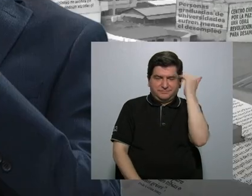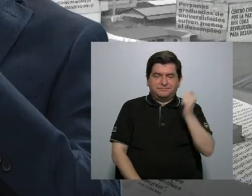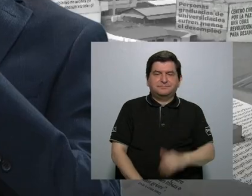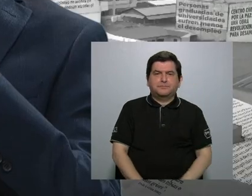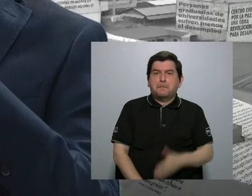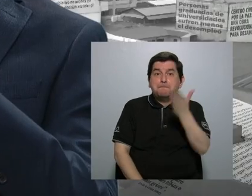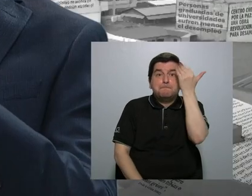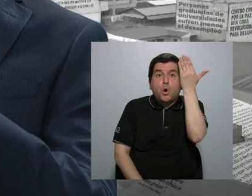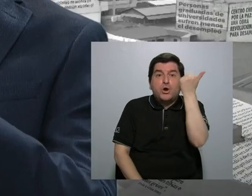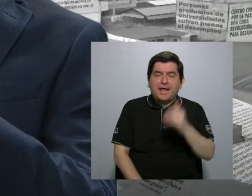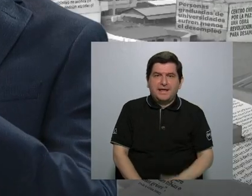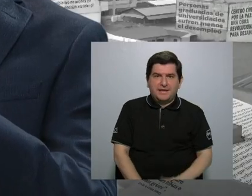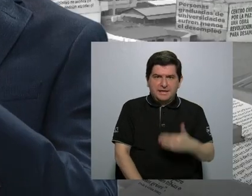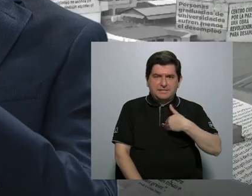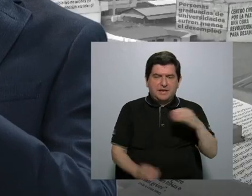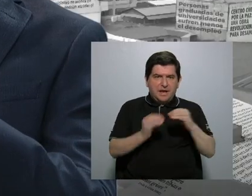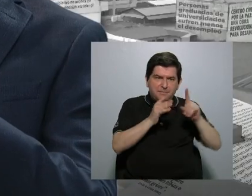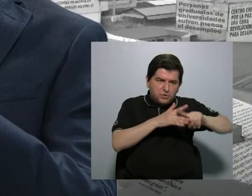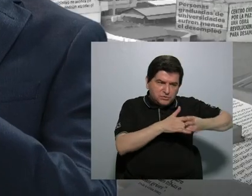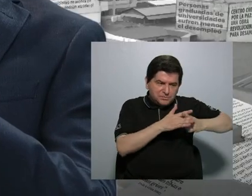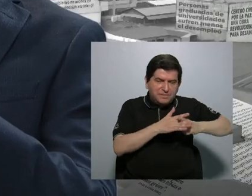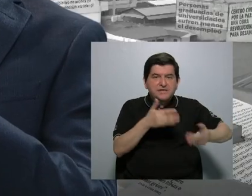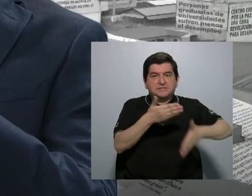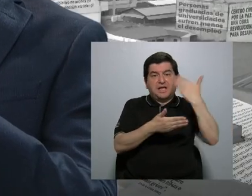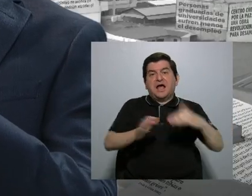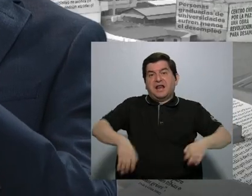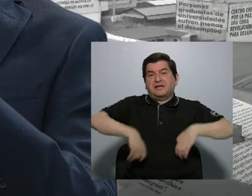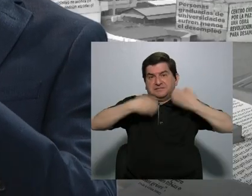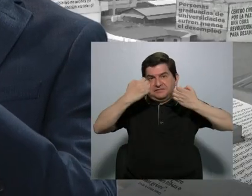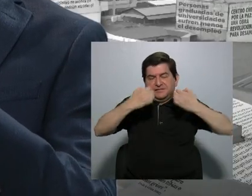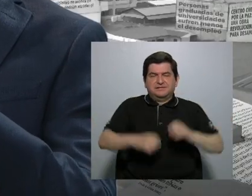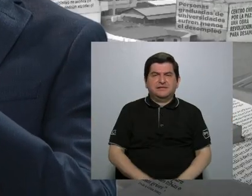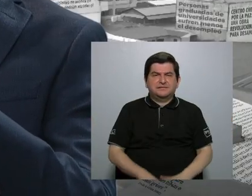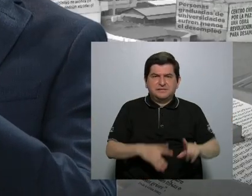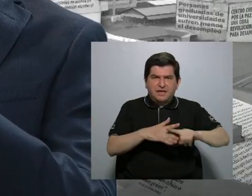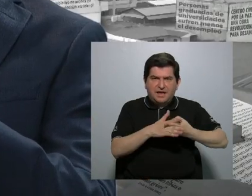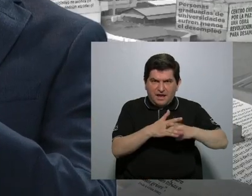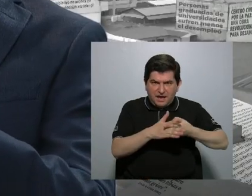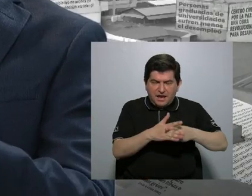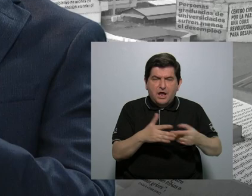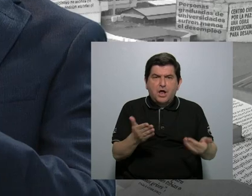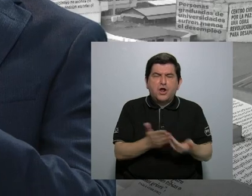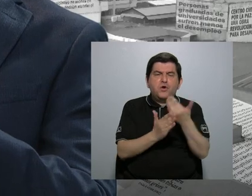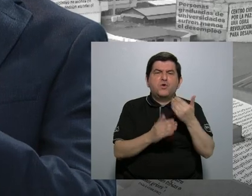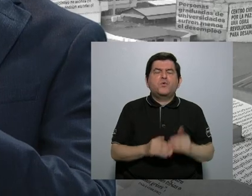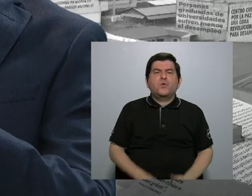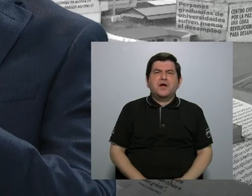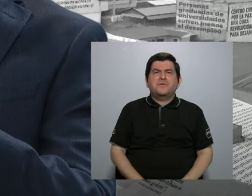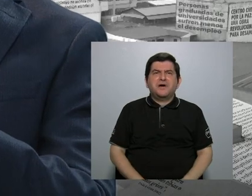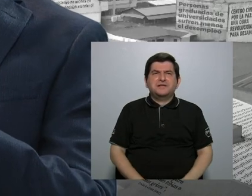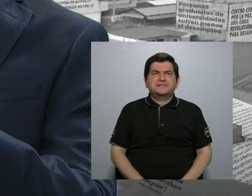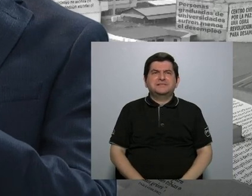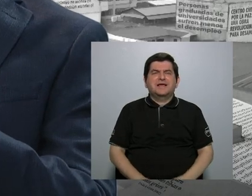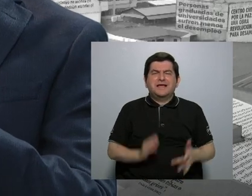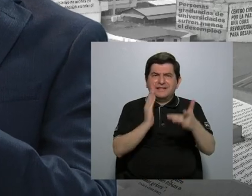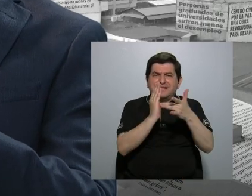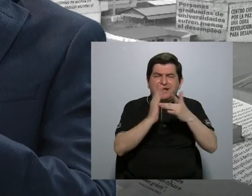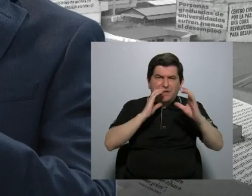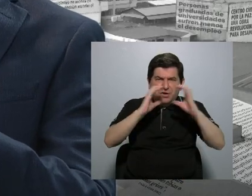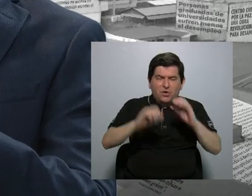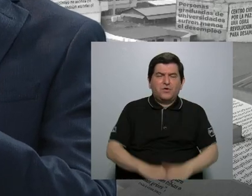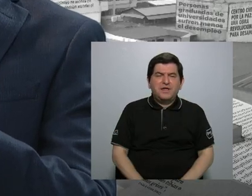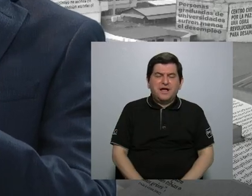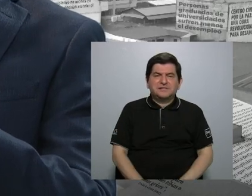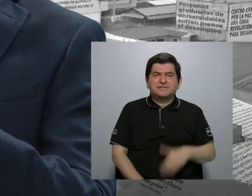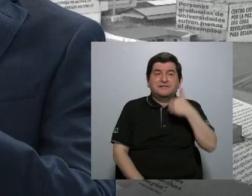¿Por qué? Porque tenemos más herramientas que las que teníamos antes. Las herramientas de las nuevas tendencias de comunicación nos facilitan el